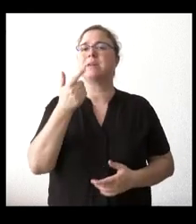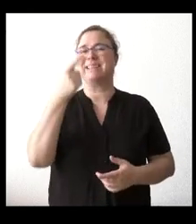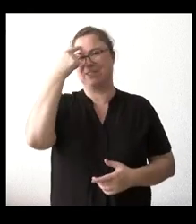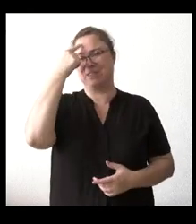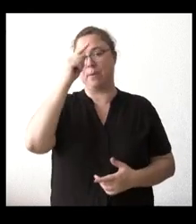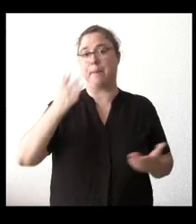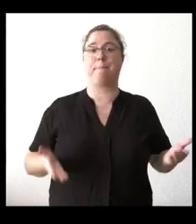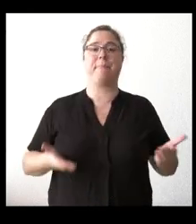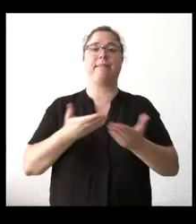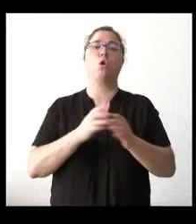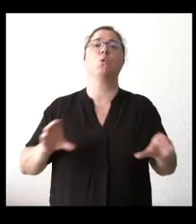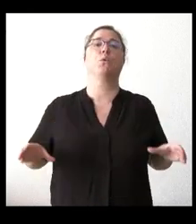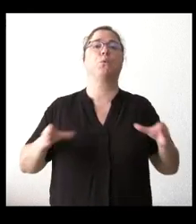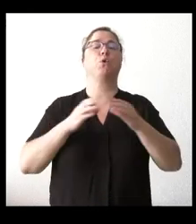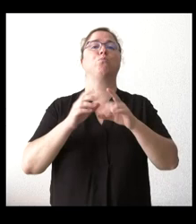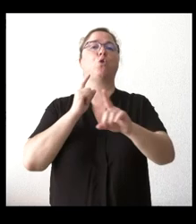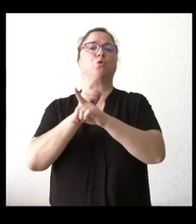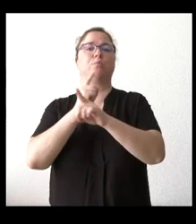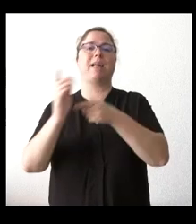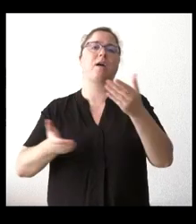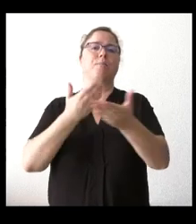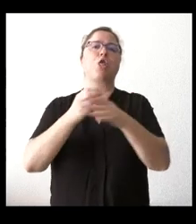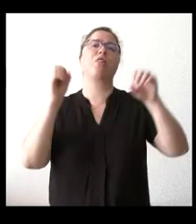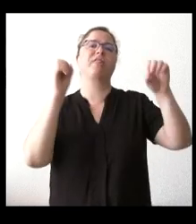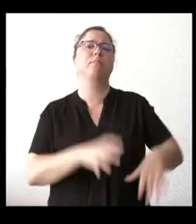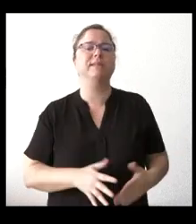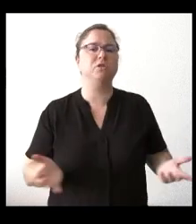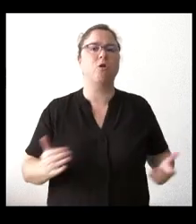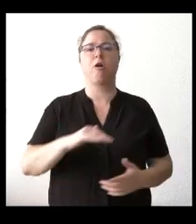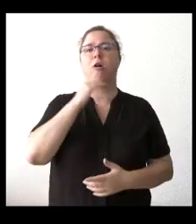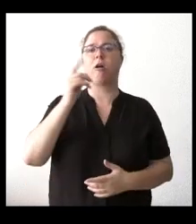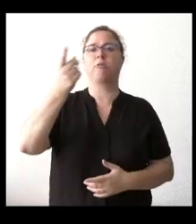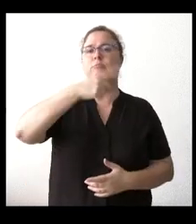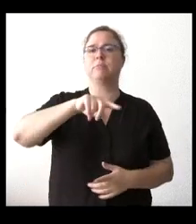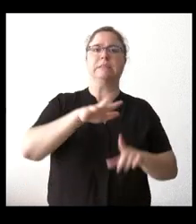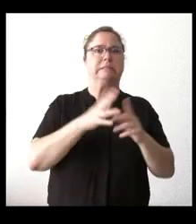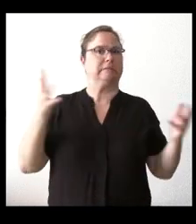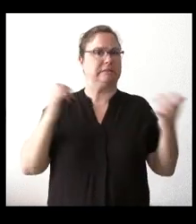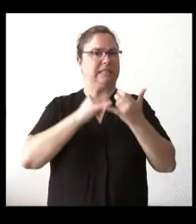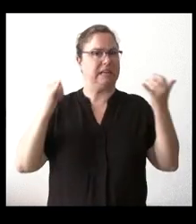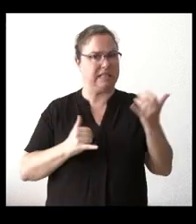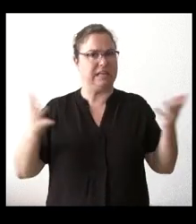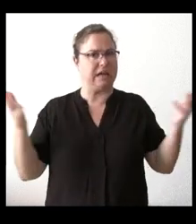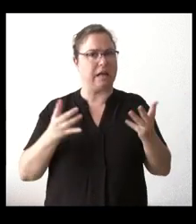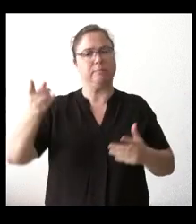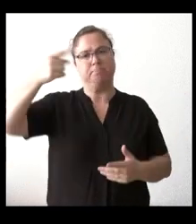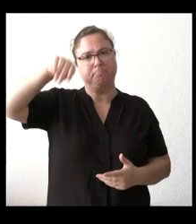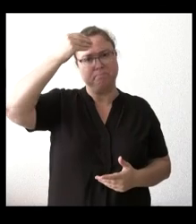los grupos de la oposición, han pedido su dimisión. No sé si en algún momento, ante esta grave crisis de incendios, se ha planteado